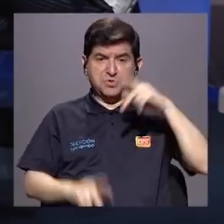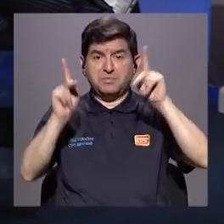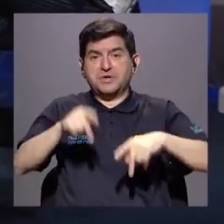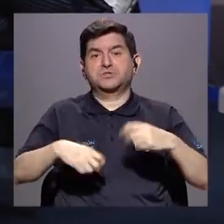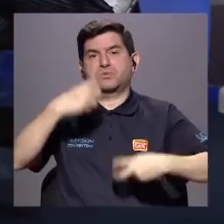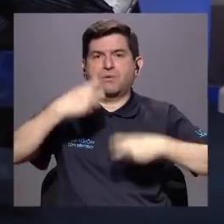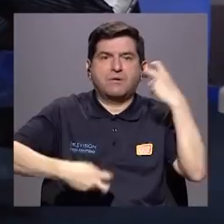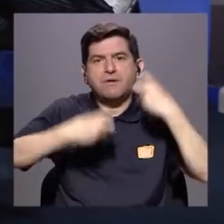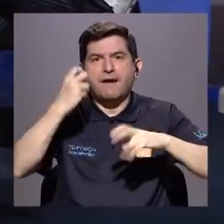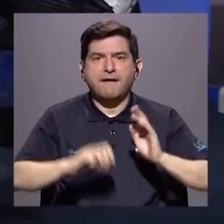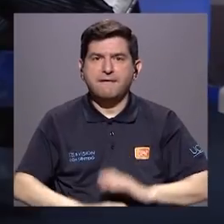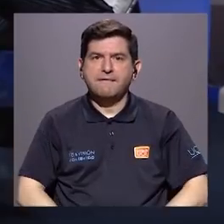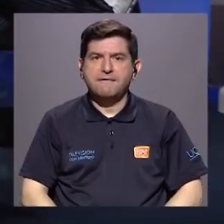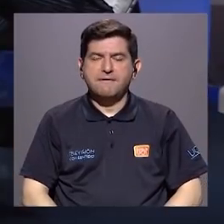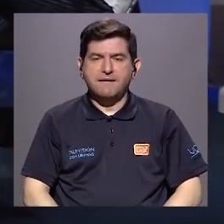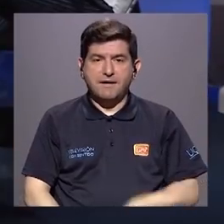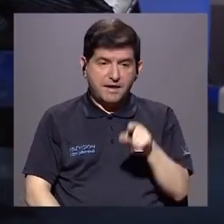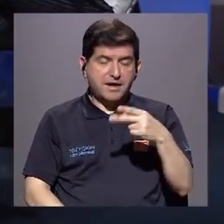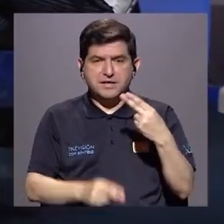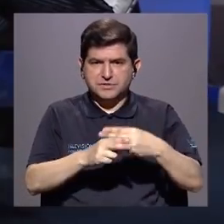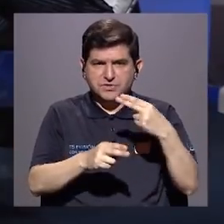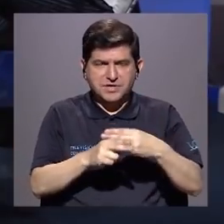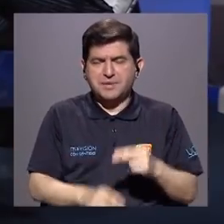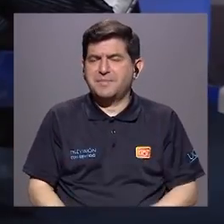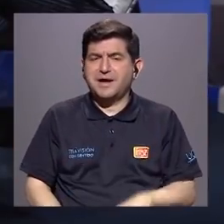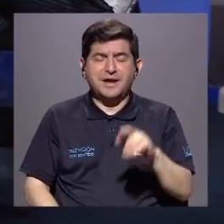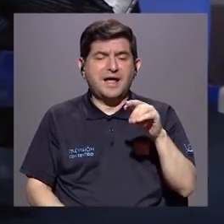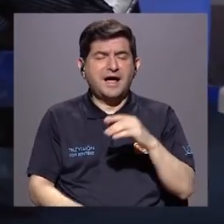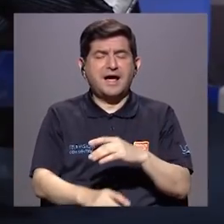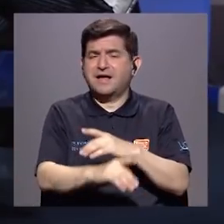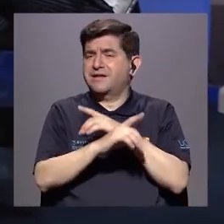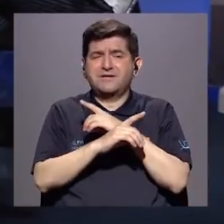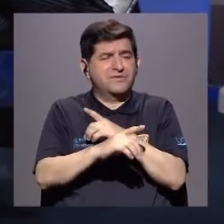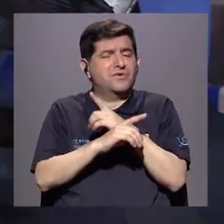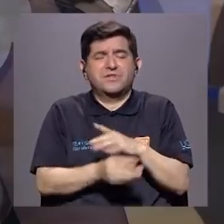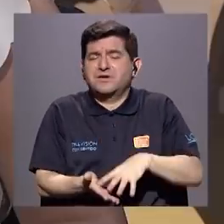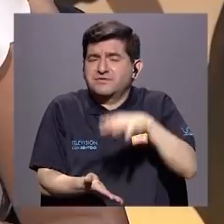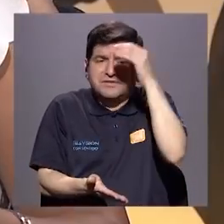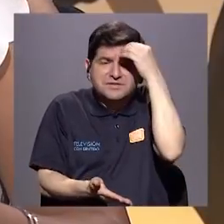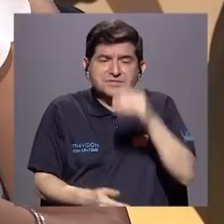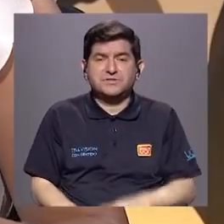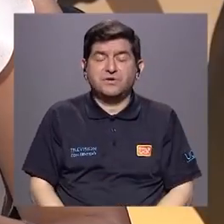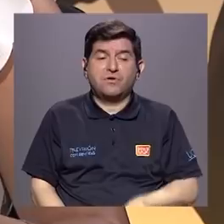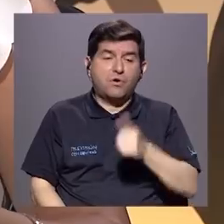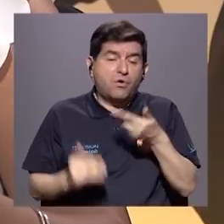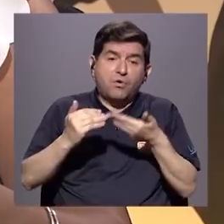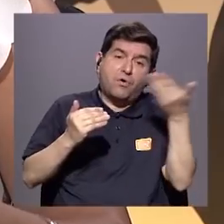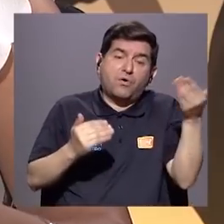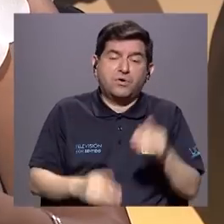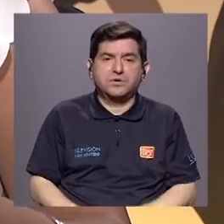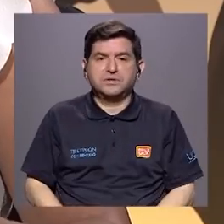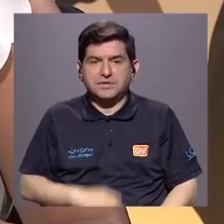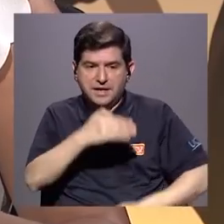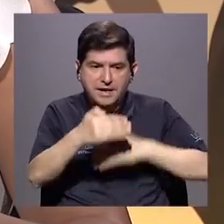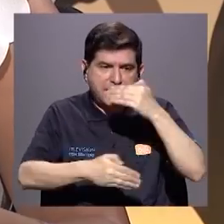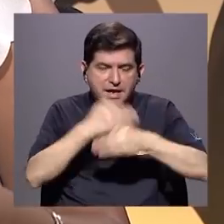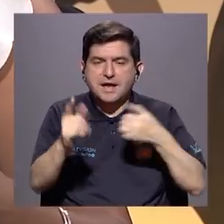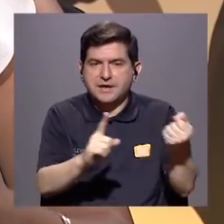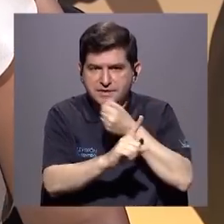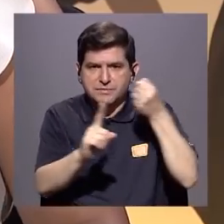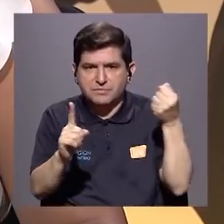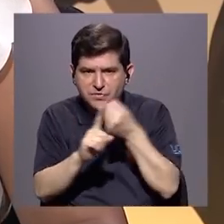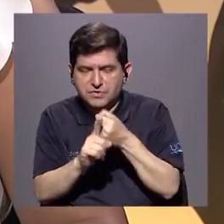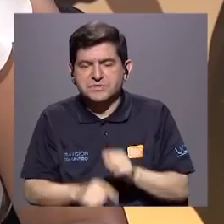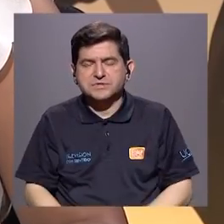tiene el problema. Entonces esto que llamamos indefensión aprendida es otro de los elementos que se cursan con la dinámica de violencia